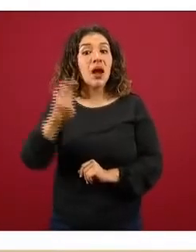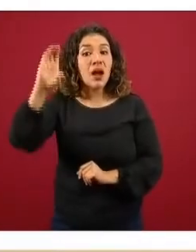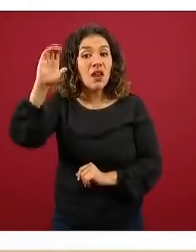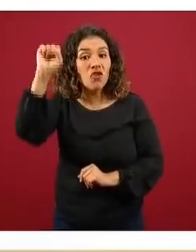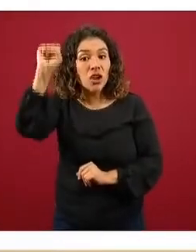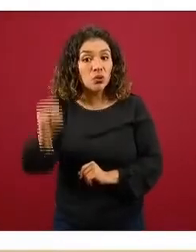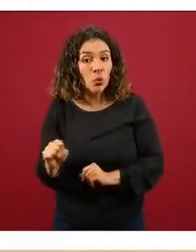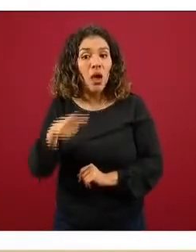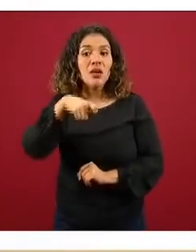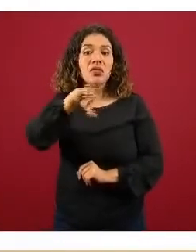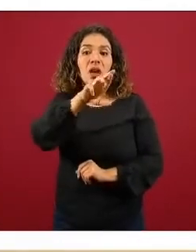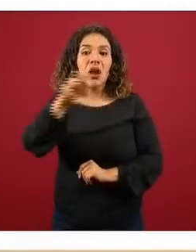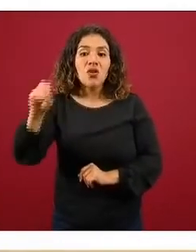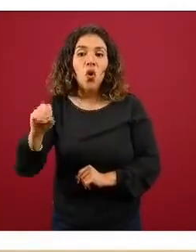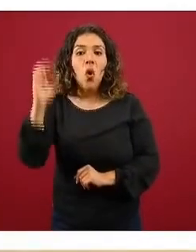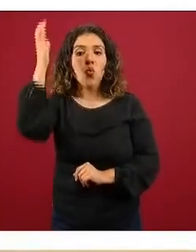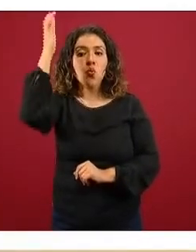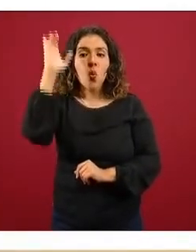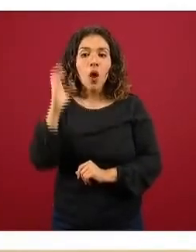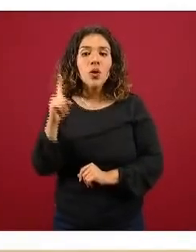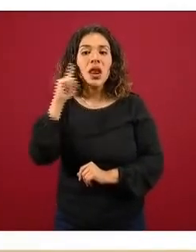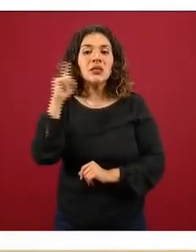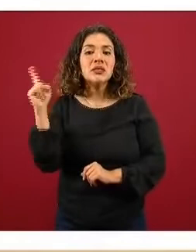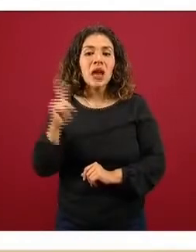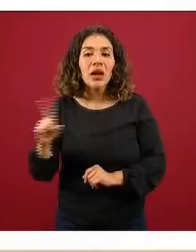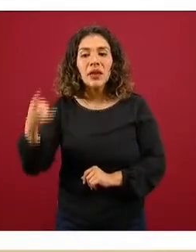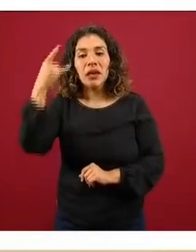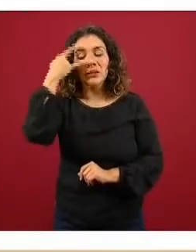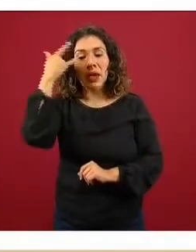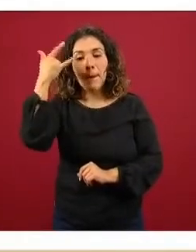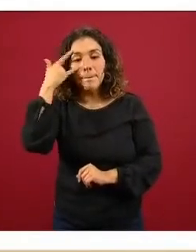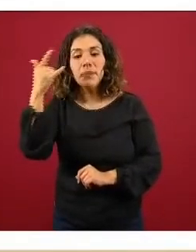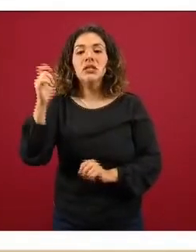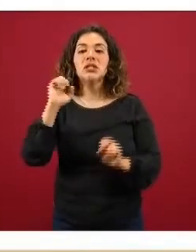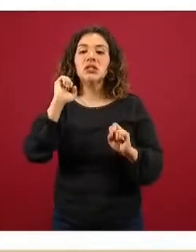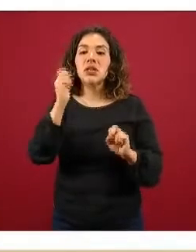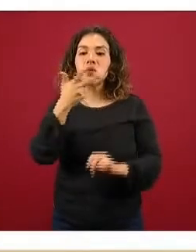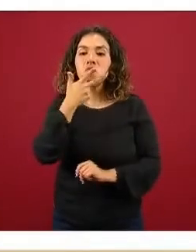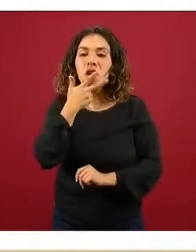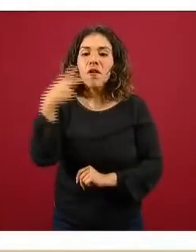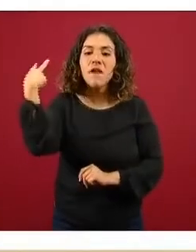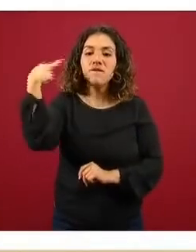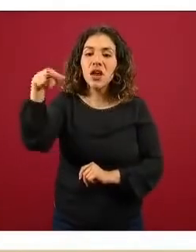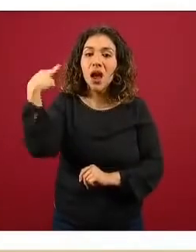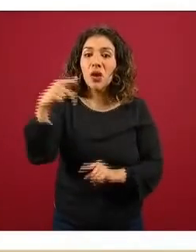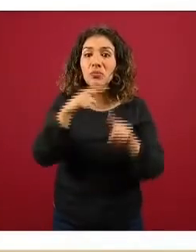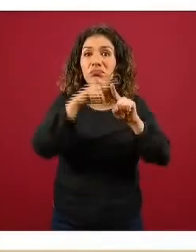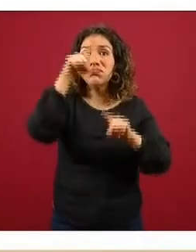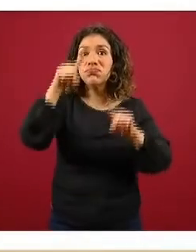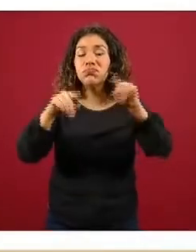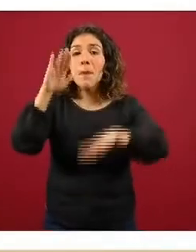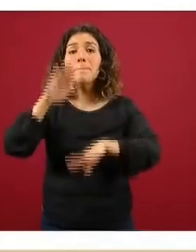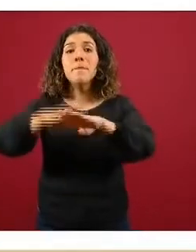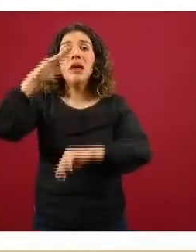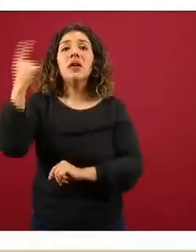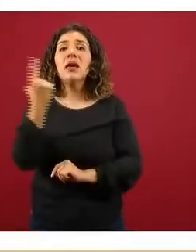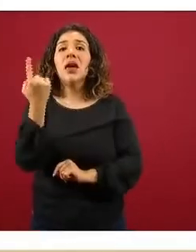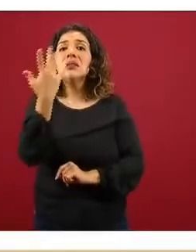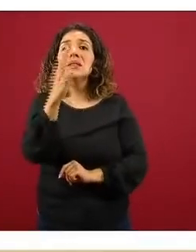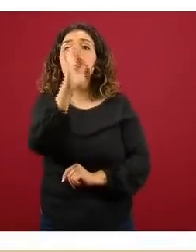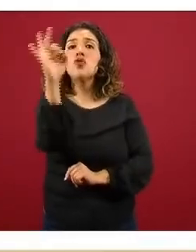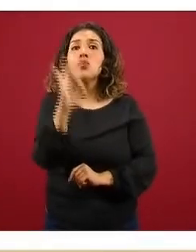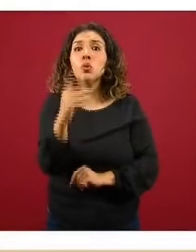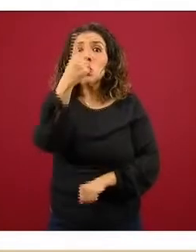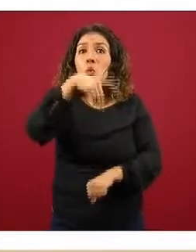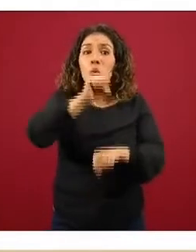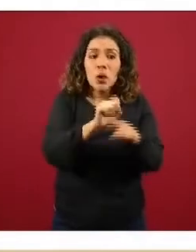Sur, Quintana Roo, Coahuila, Zacatecas, Campeche, Chihuahua, Veracruz, todos ellos por encima del 5 por ciento de incremento